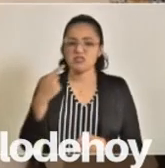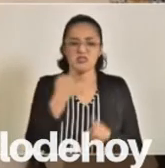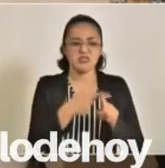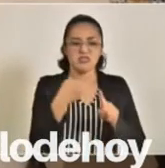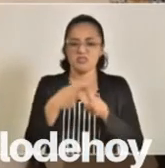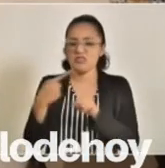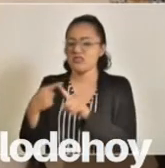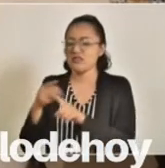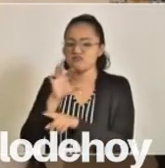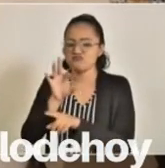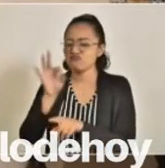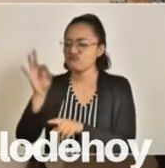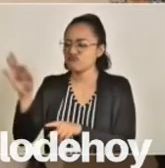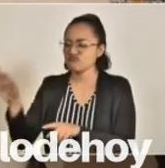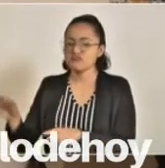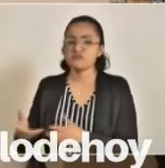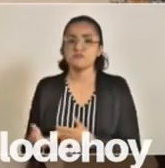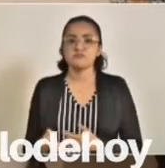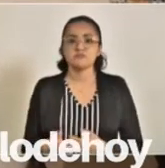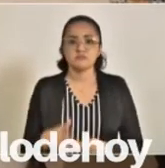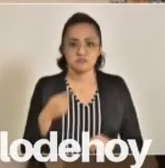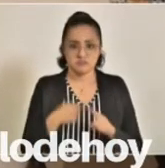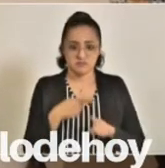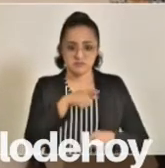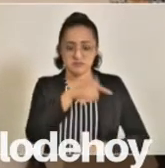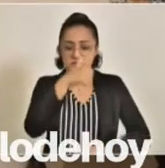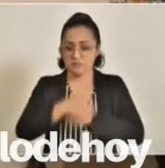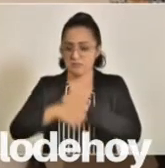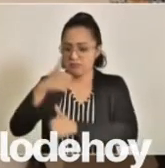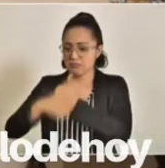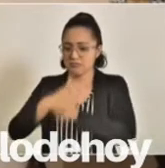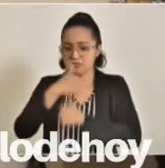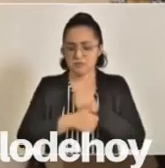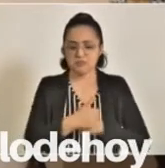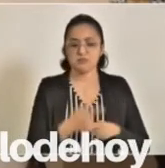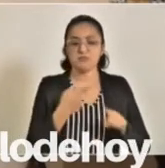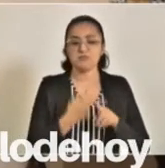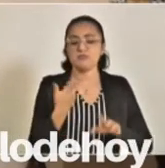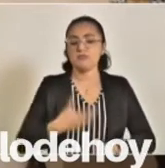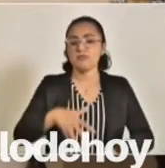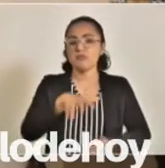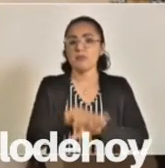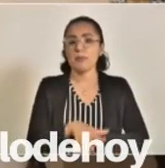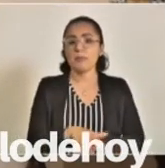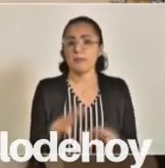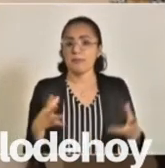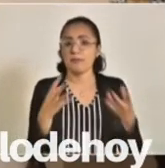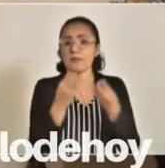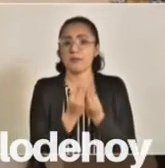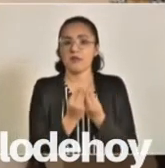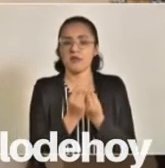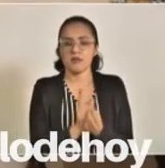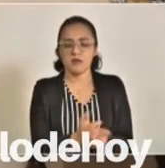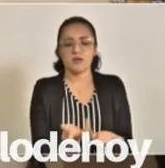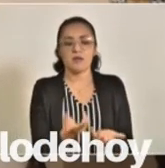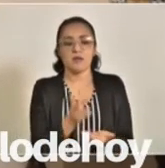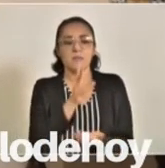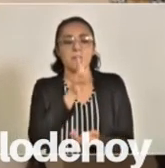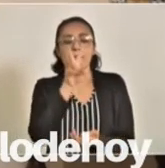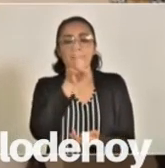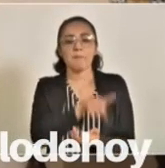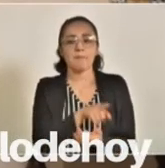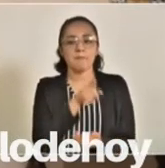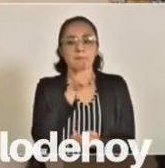que participaron en la construcción de una verdad falsificada.